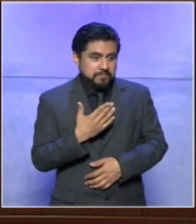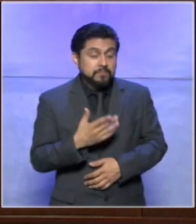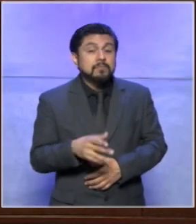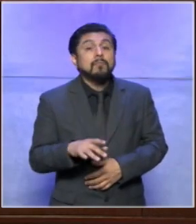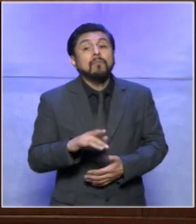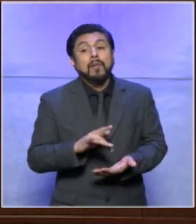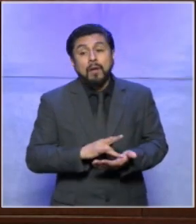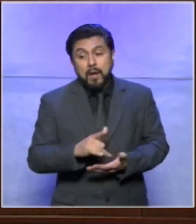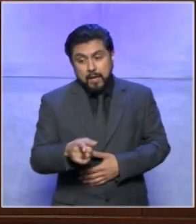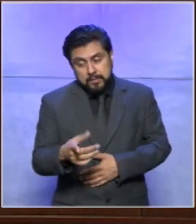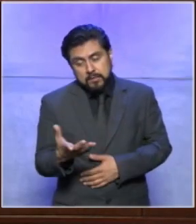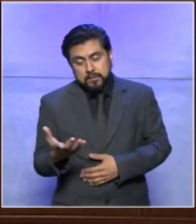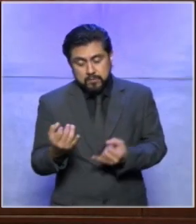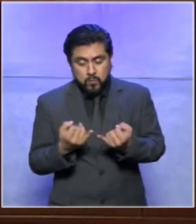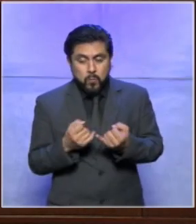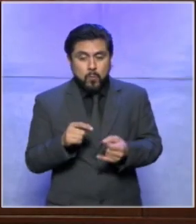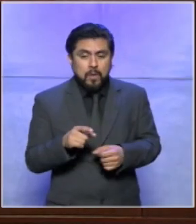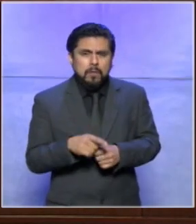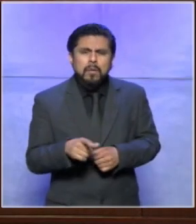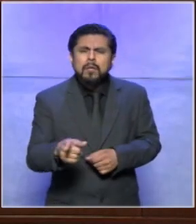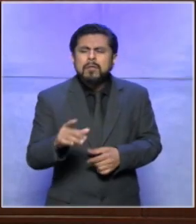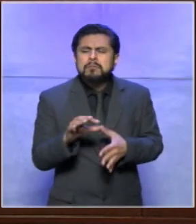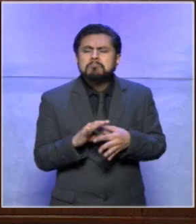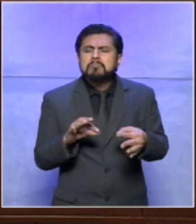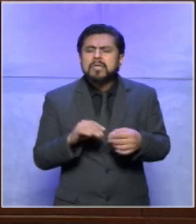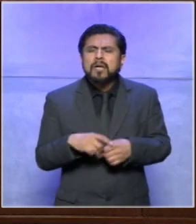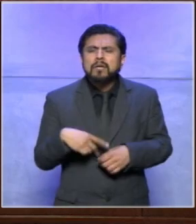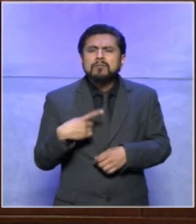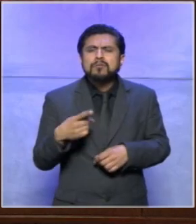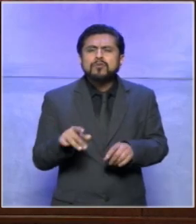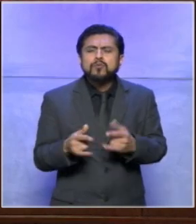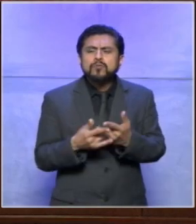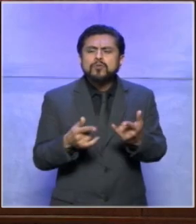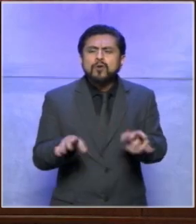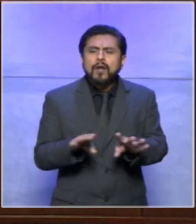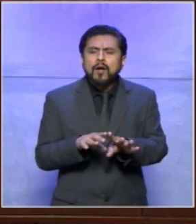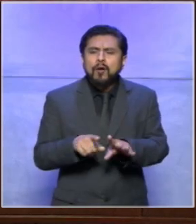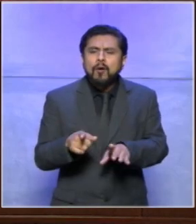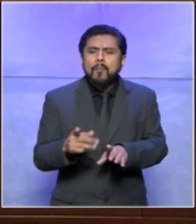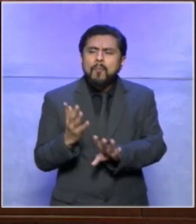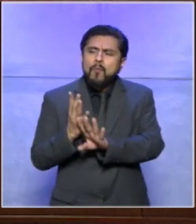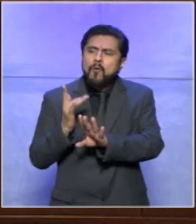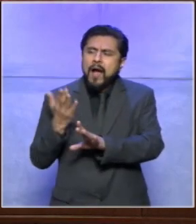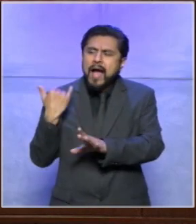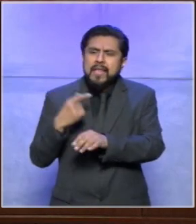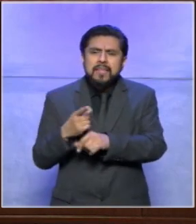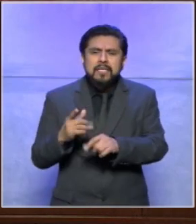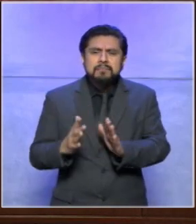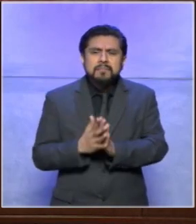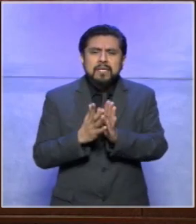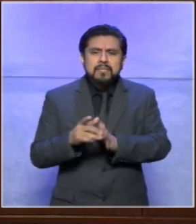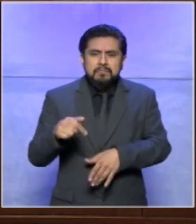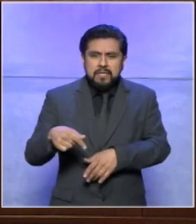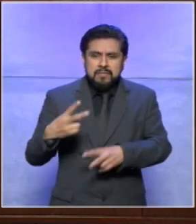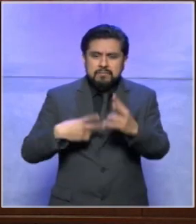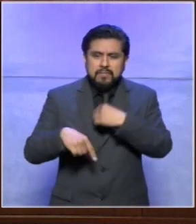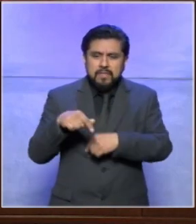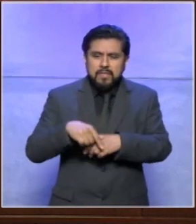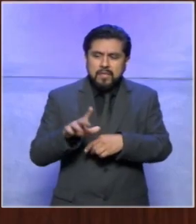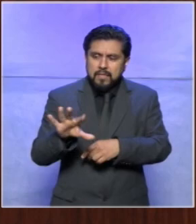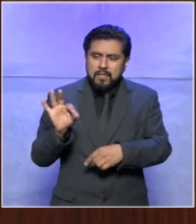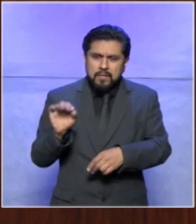participar a ver cuéntanos cómo fue esa historia para participar en este tribunal electoral infantil cómo quisiste